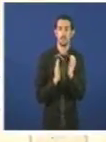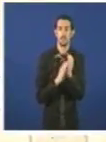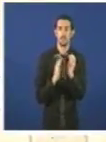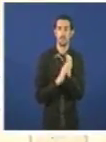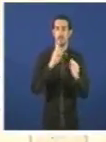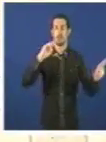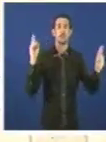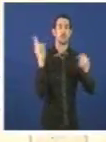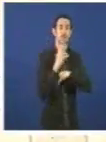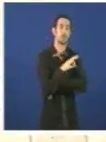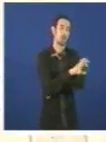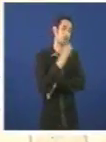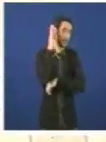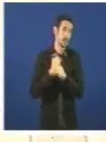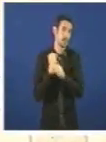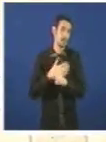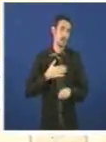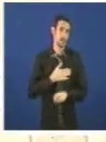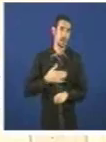Resposta da consellera de Traballo e Benestar.